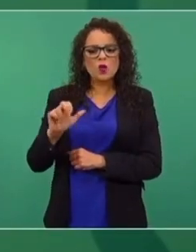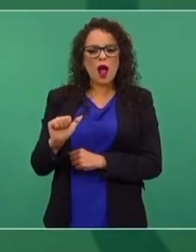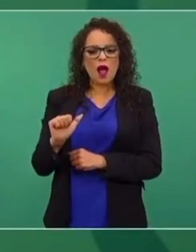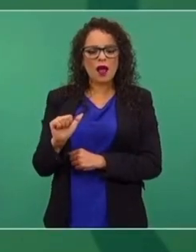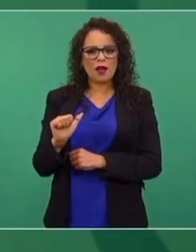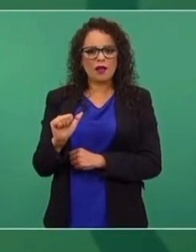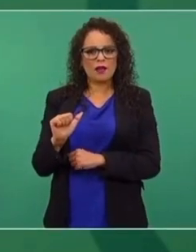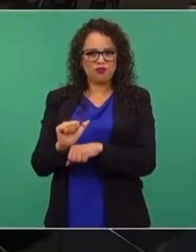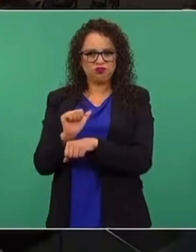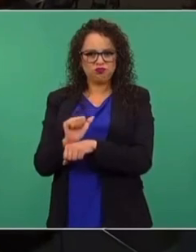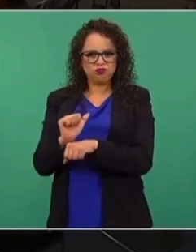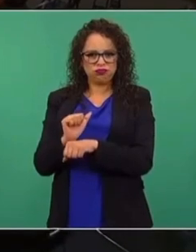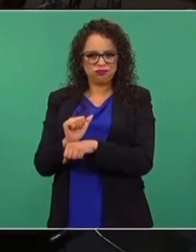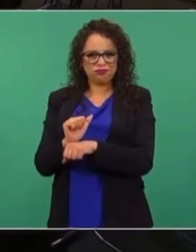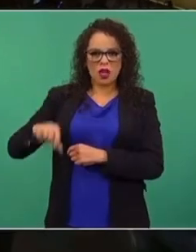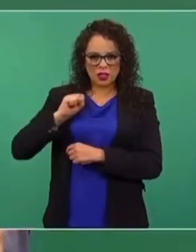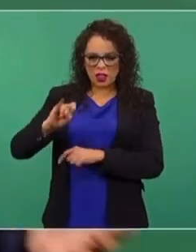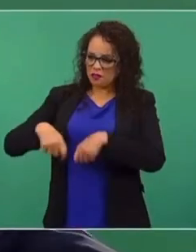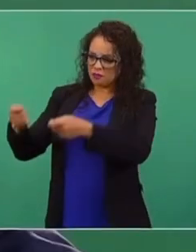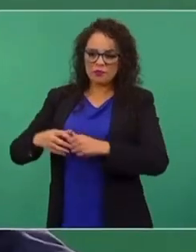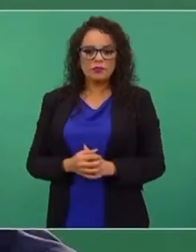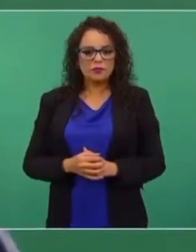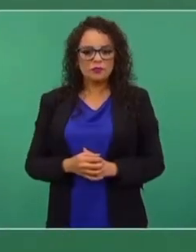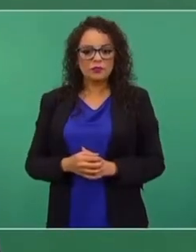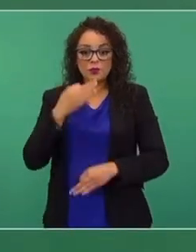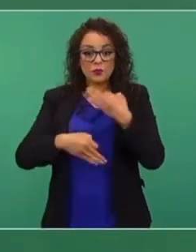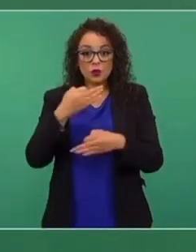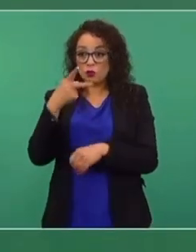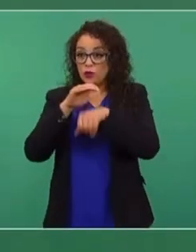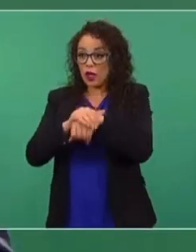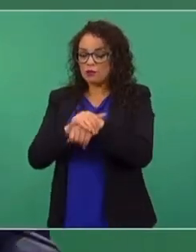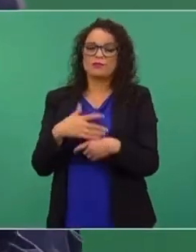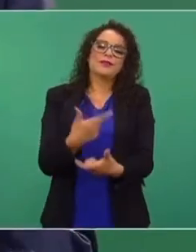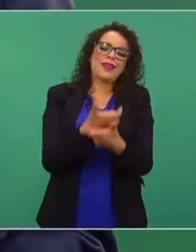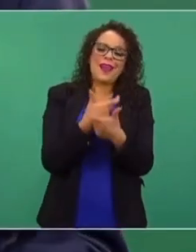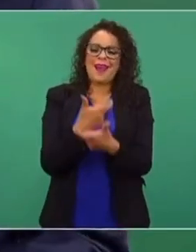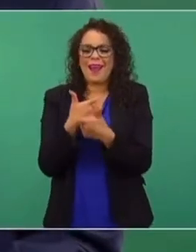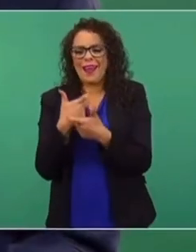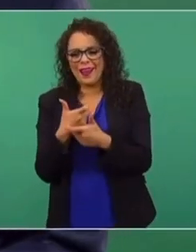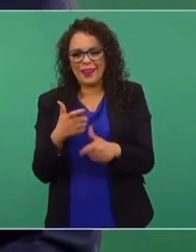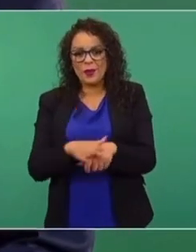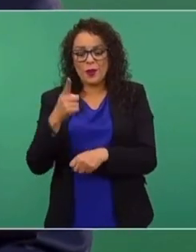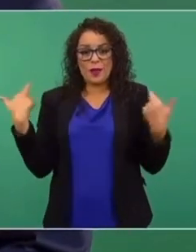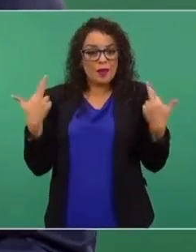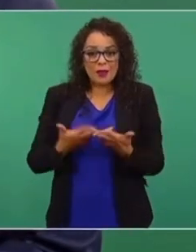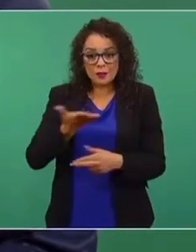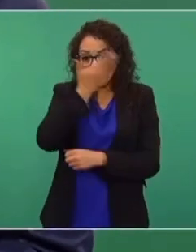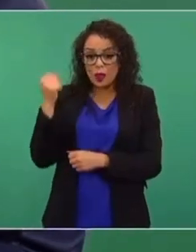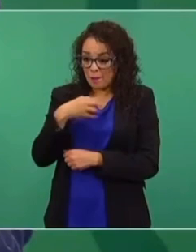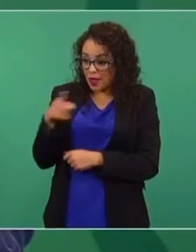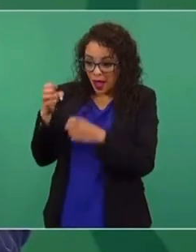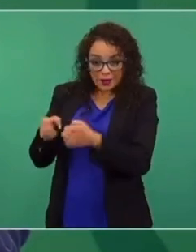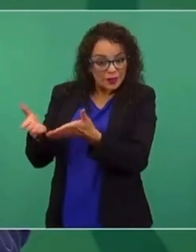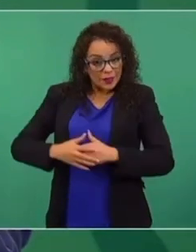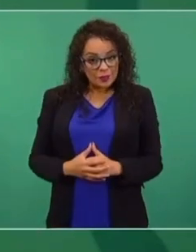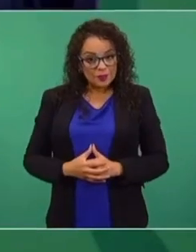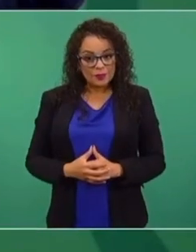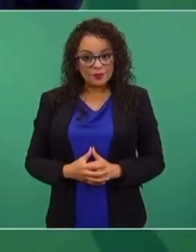concesión del gobierno. Y todos sus amigos se empezaron a reír porque el maestro no sabía que estaba mi hijo.